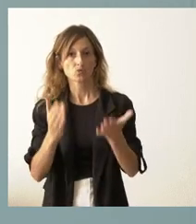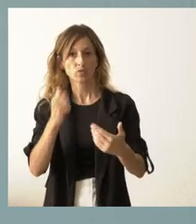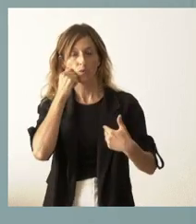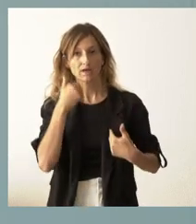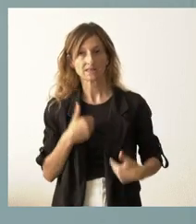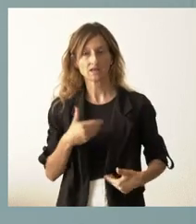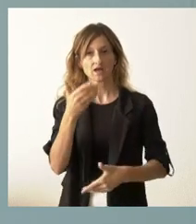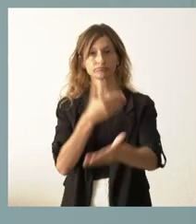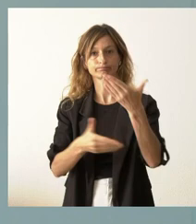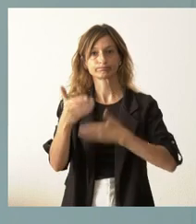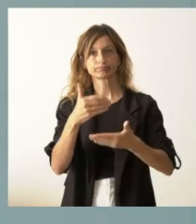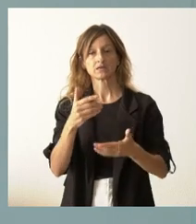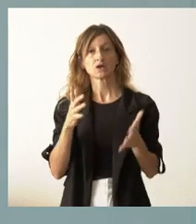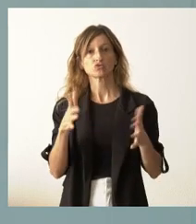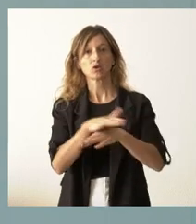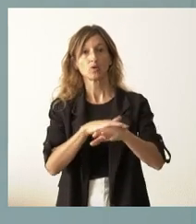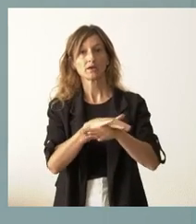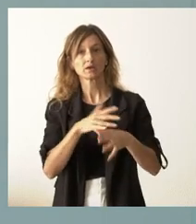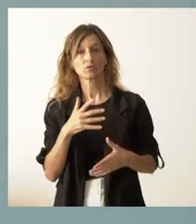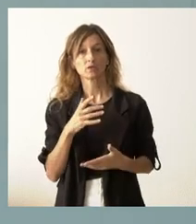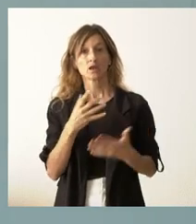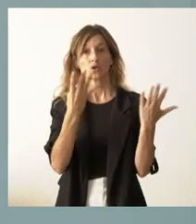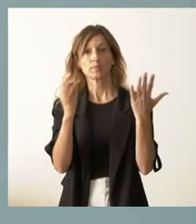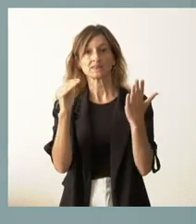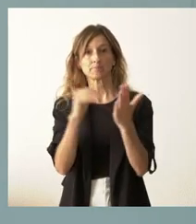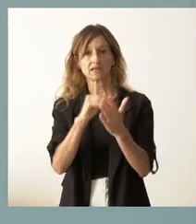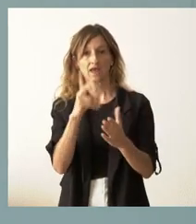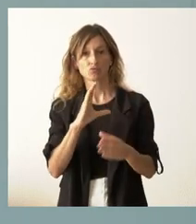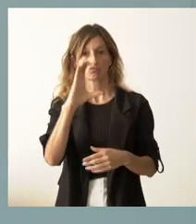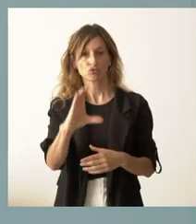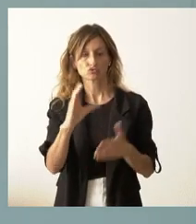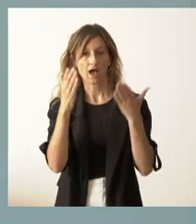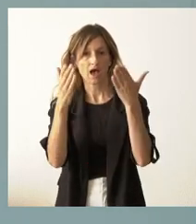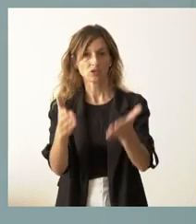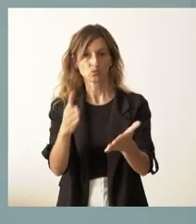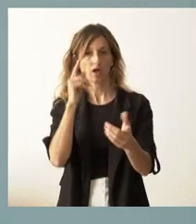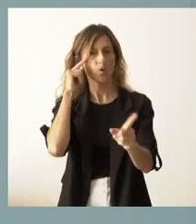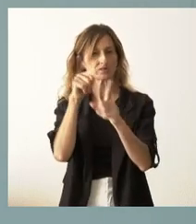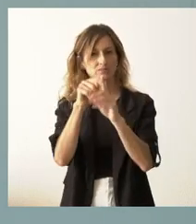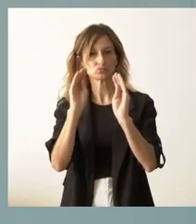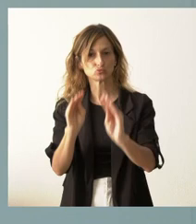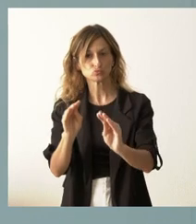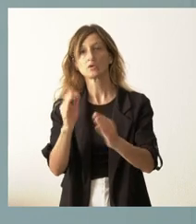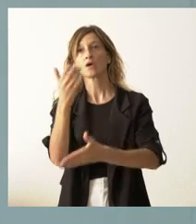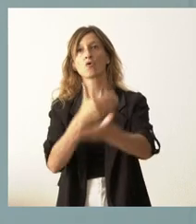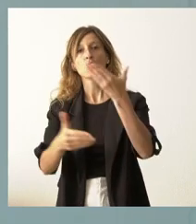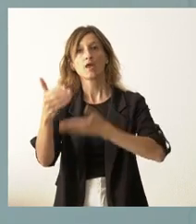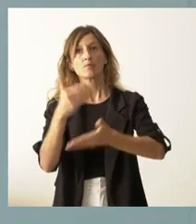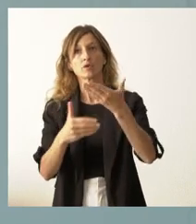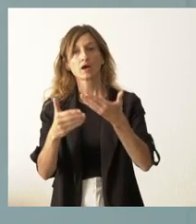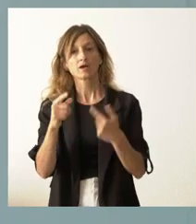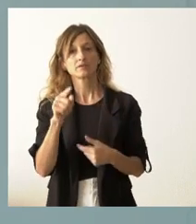ponemos a disposición en este Consejo de Gobierno 90.000 euros de ayuda para estas finalidades en colaboración con las